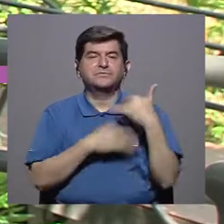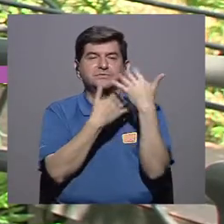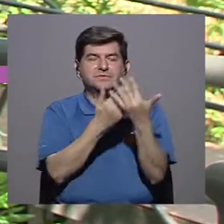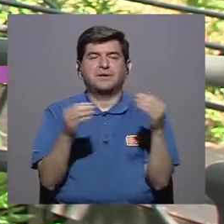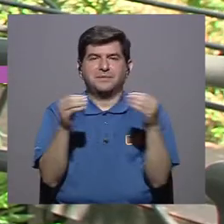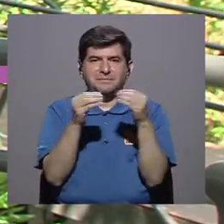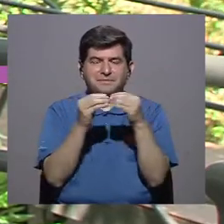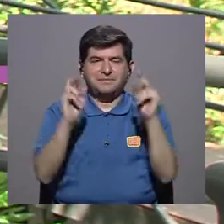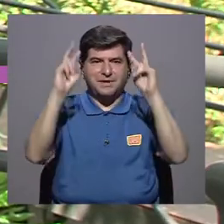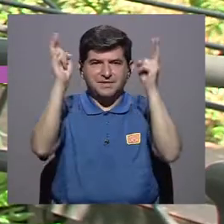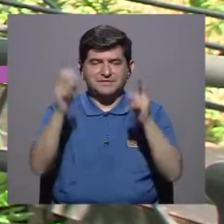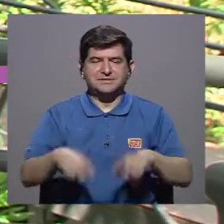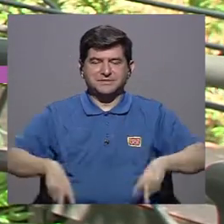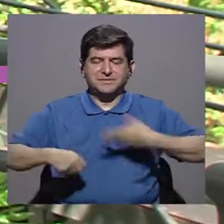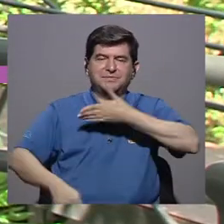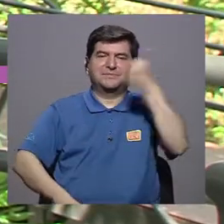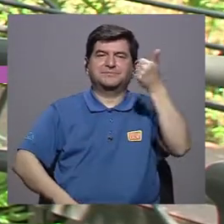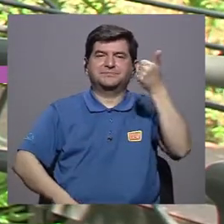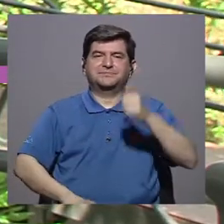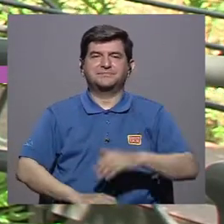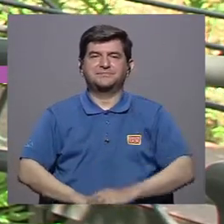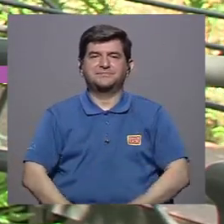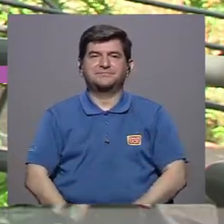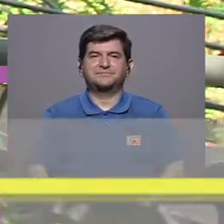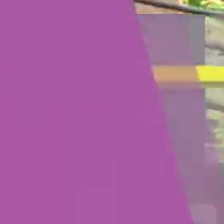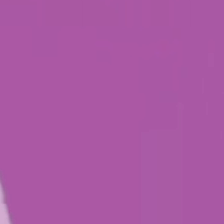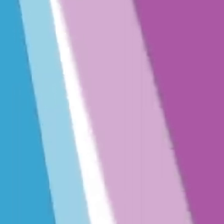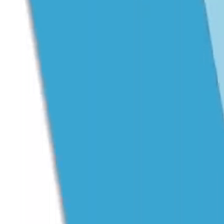y le esperamos con más de este tema en Vivir Mejor.